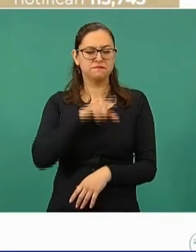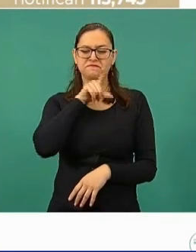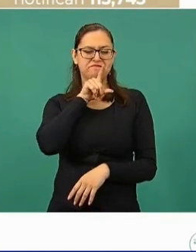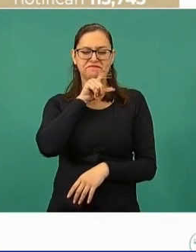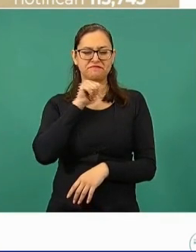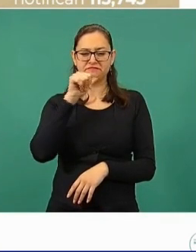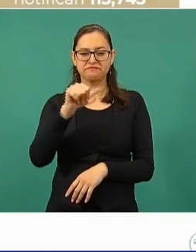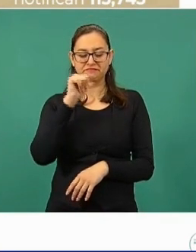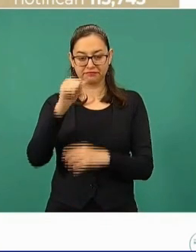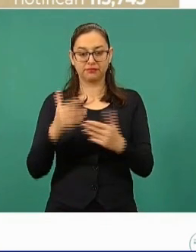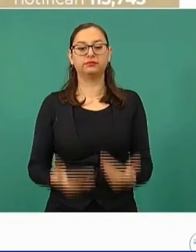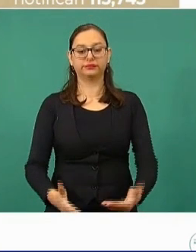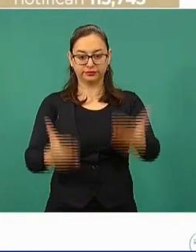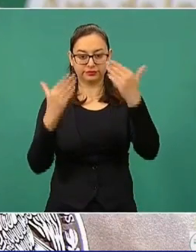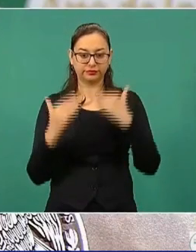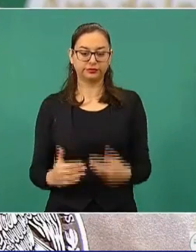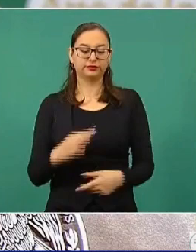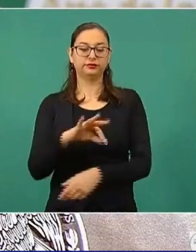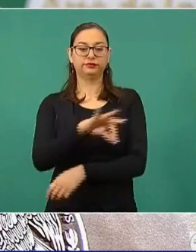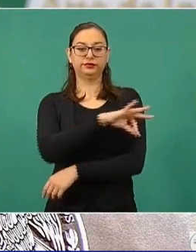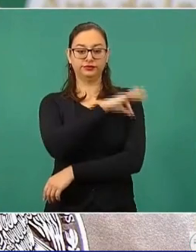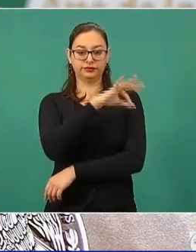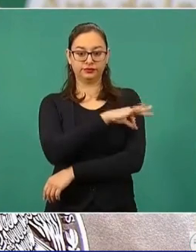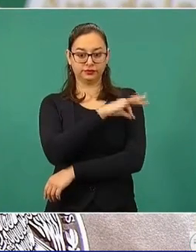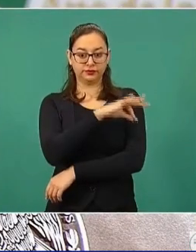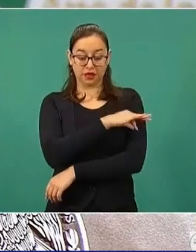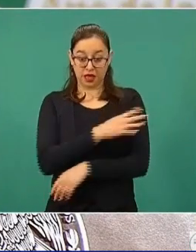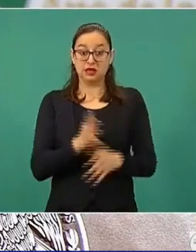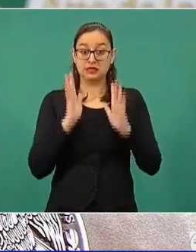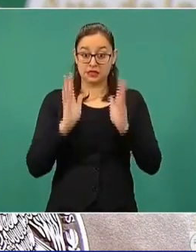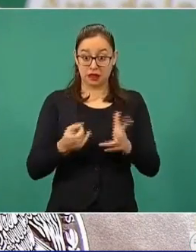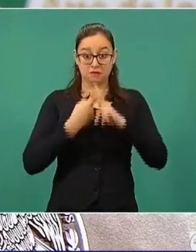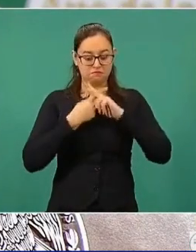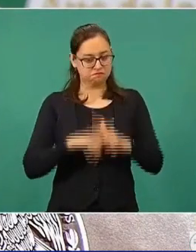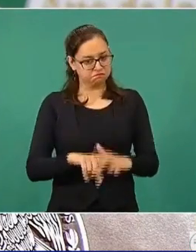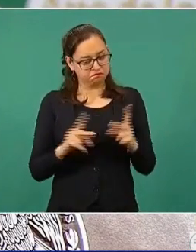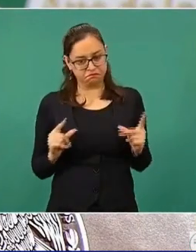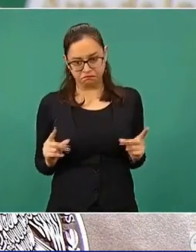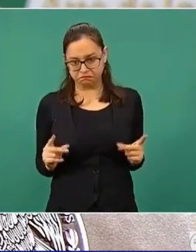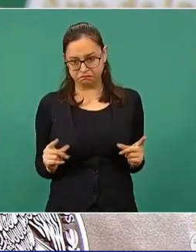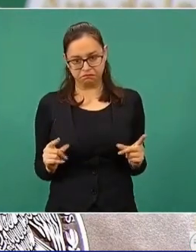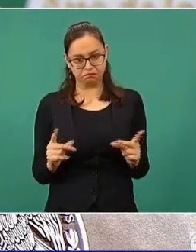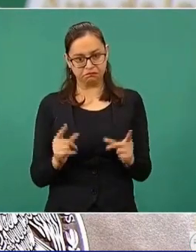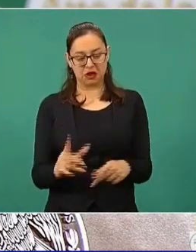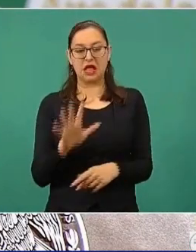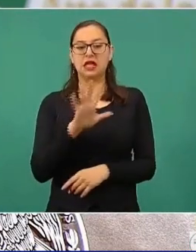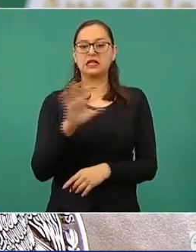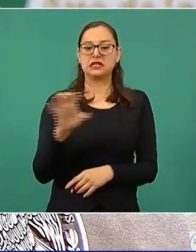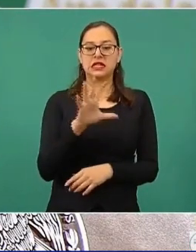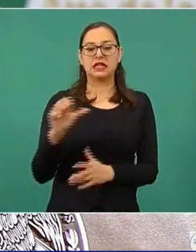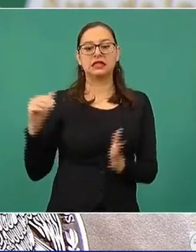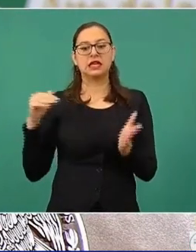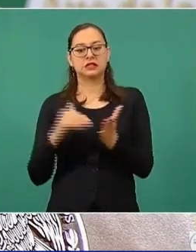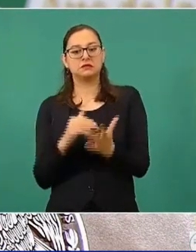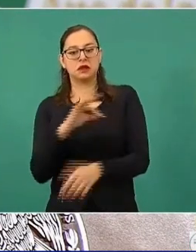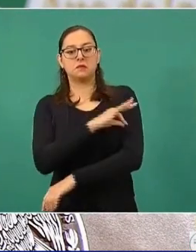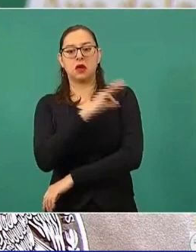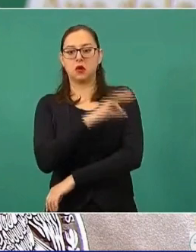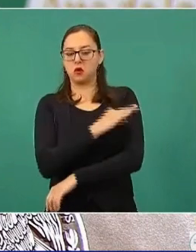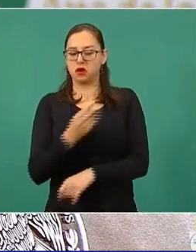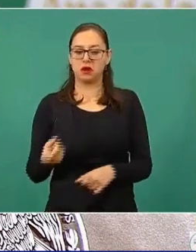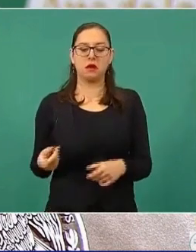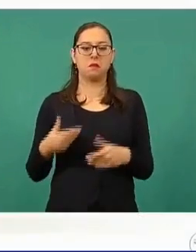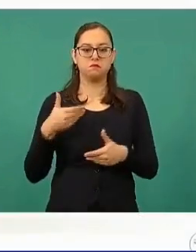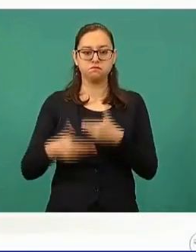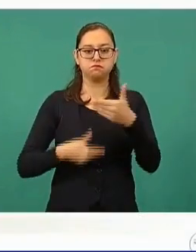Vamos a pasar a la vacunación. Hemos recuperado un ritmo acelerado de vacunación con arriba de 500 mil dosis aplicadas, ayer en